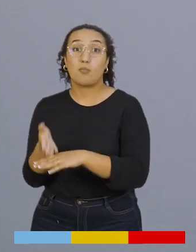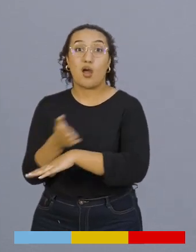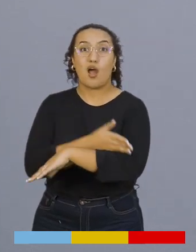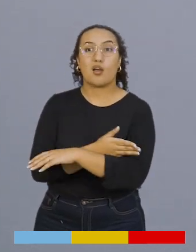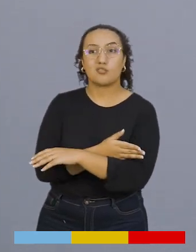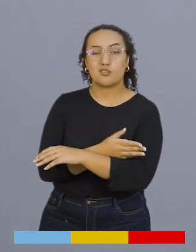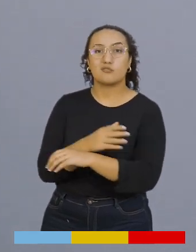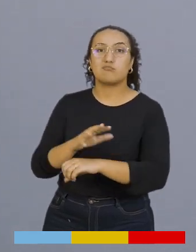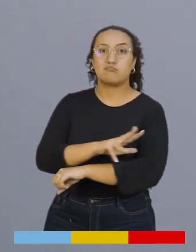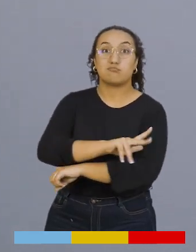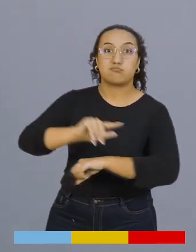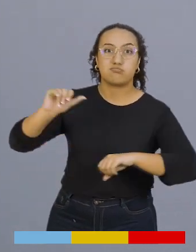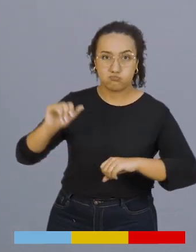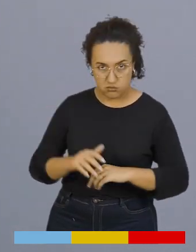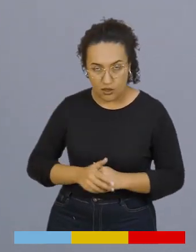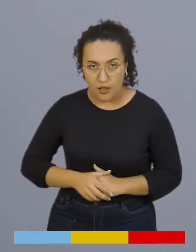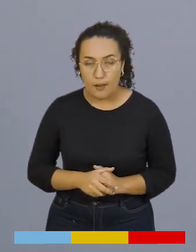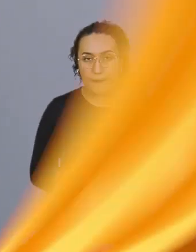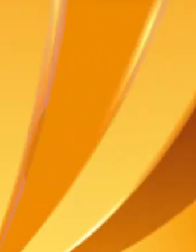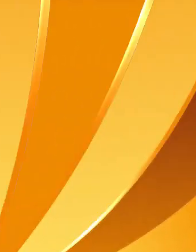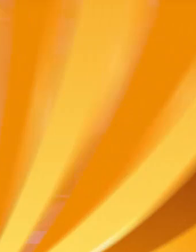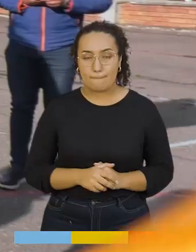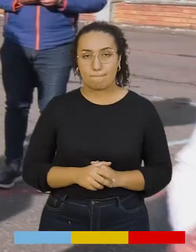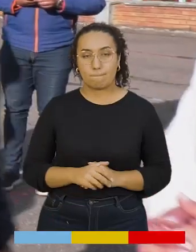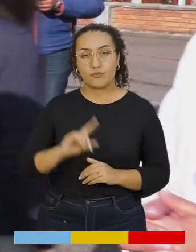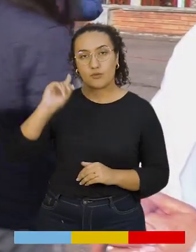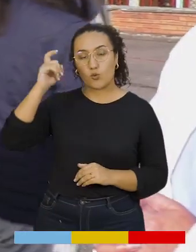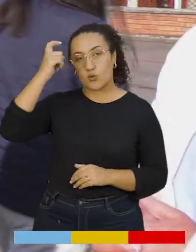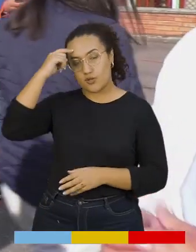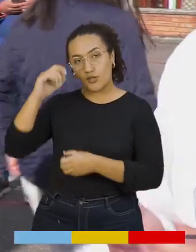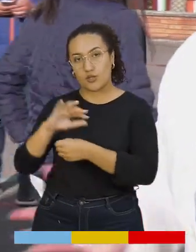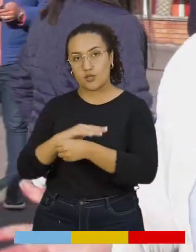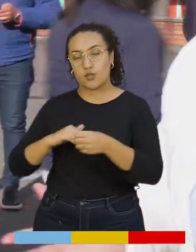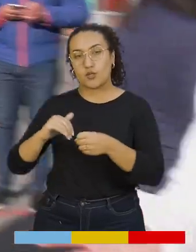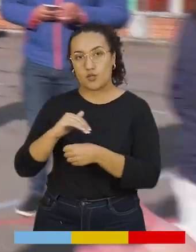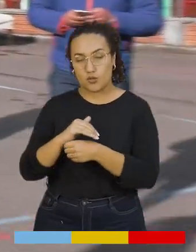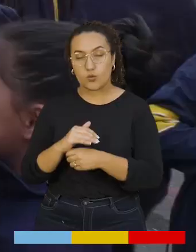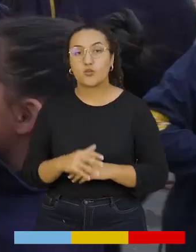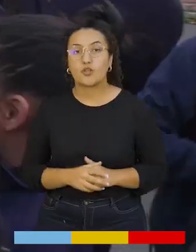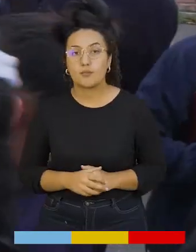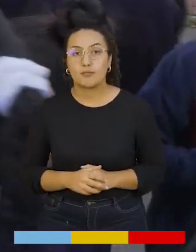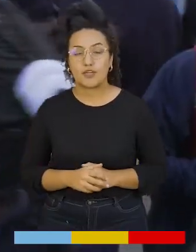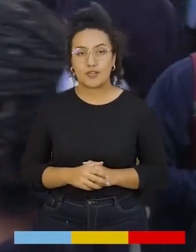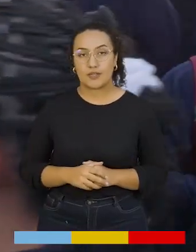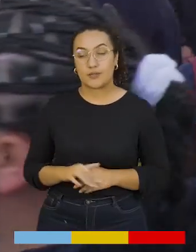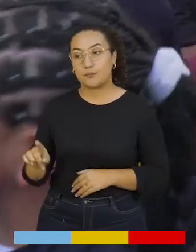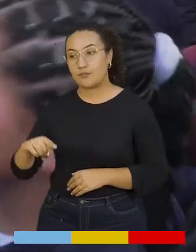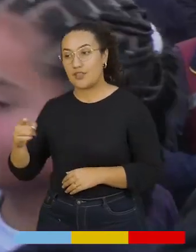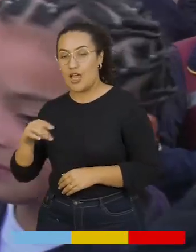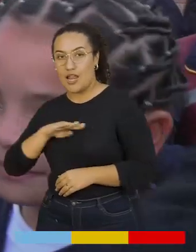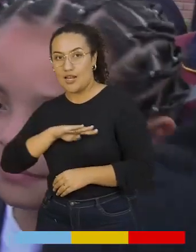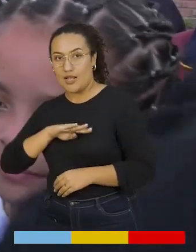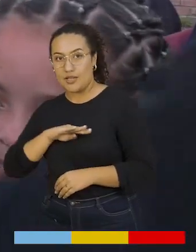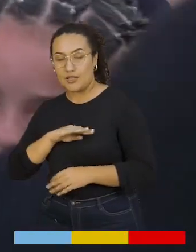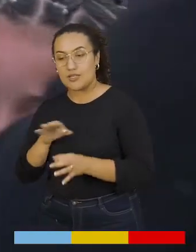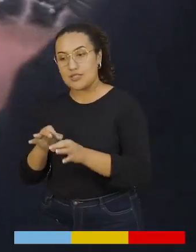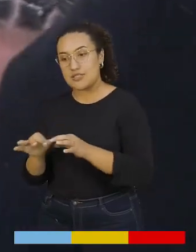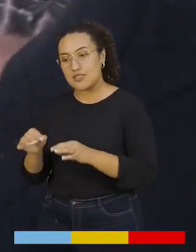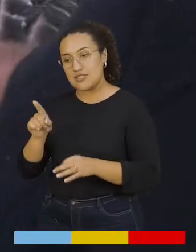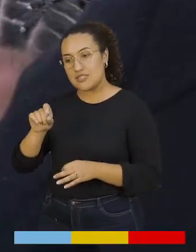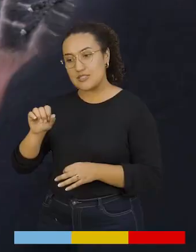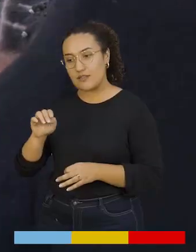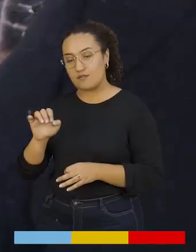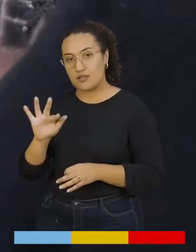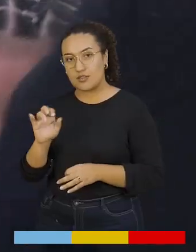fue objeto de robo por parte de la delincuencia en agosto pasado. El gobernador de Cundinamarca, Nicolás García, y el alcalde de Cibaté,